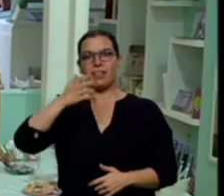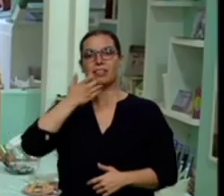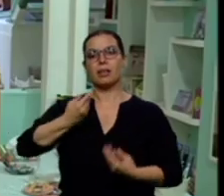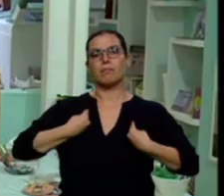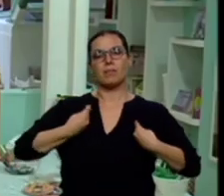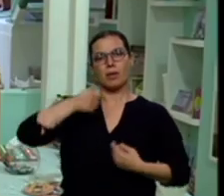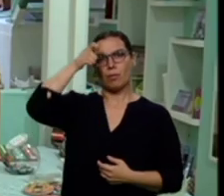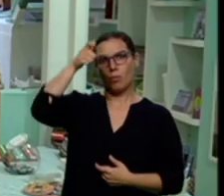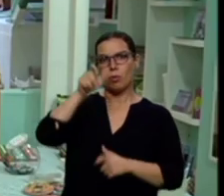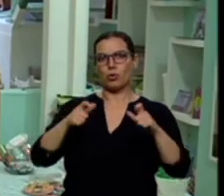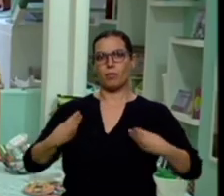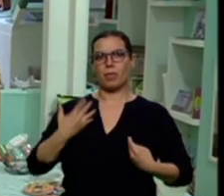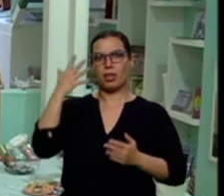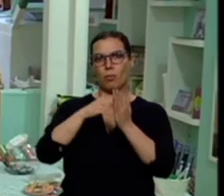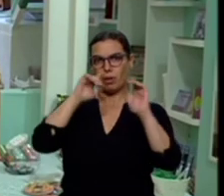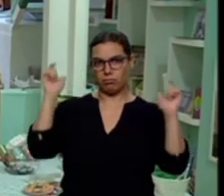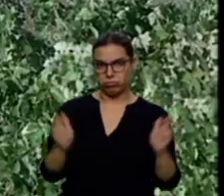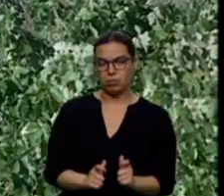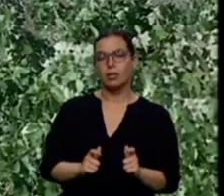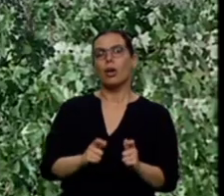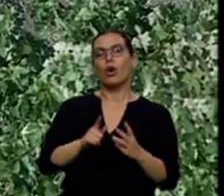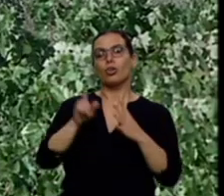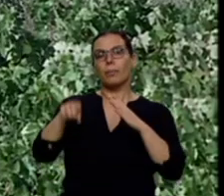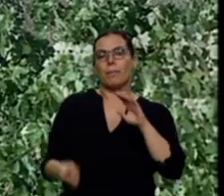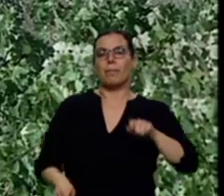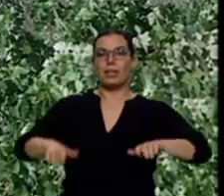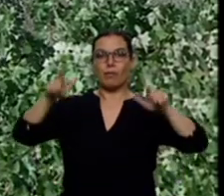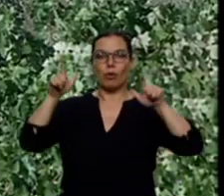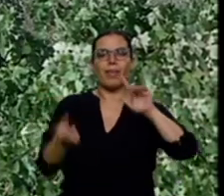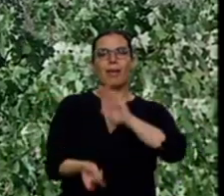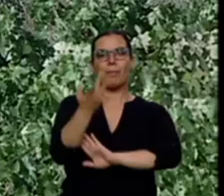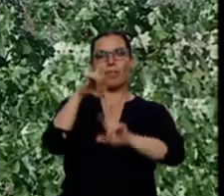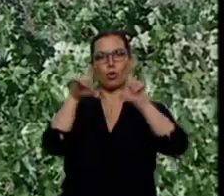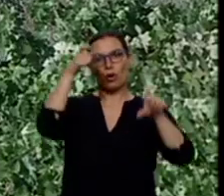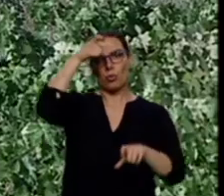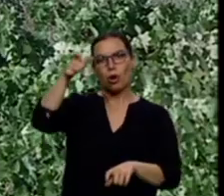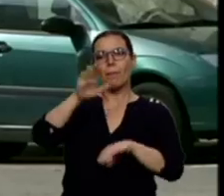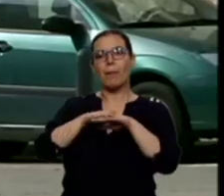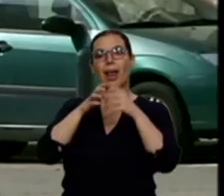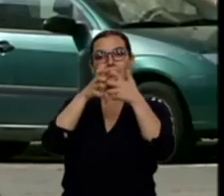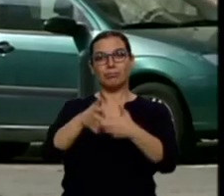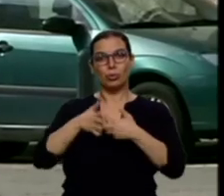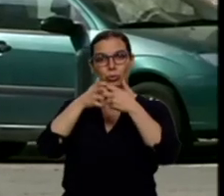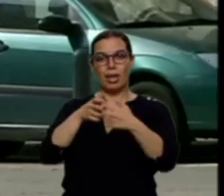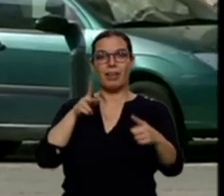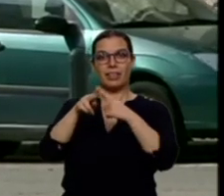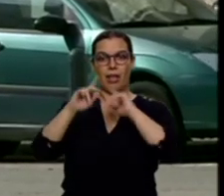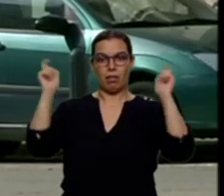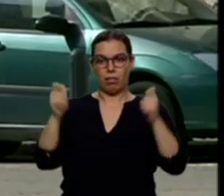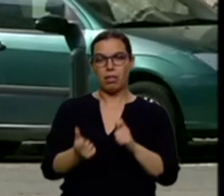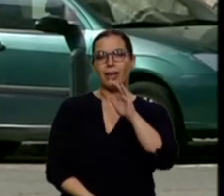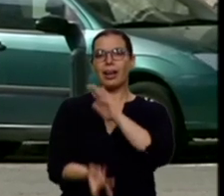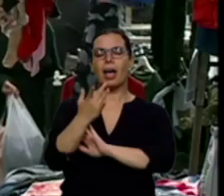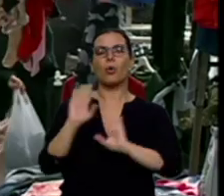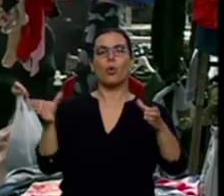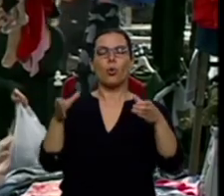habitantes o una plataforma de emprendedores rurales. Para luchar contra la despoblación se creará un grupo de expertos independientes que en